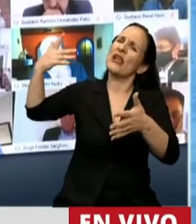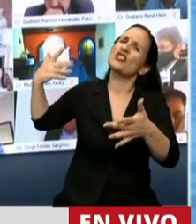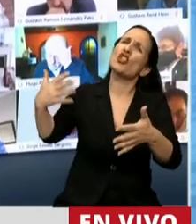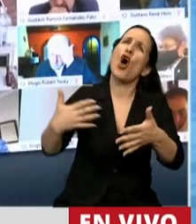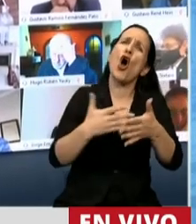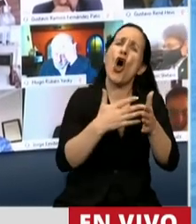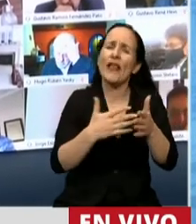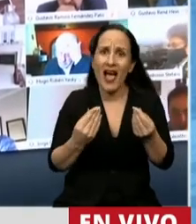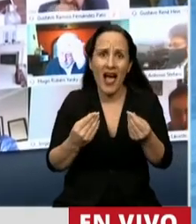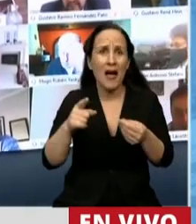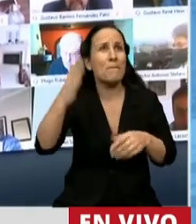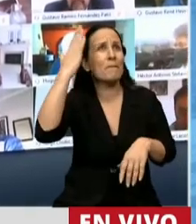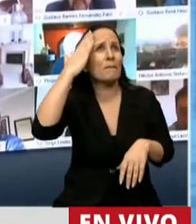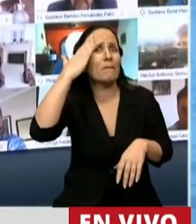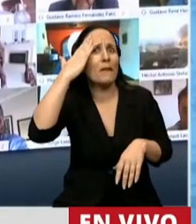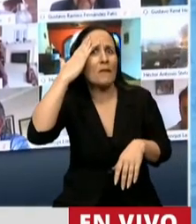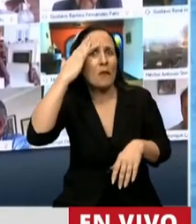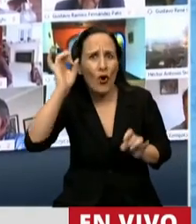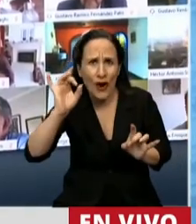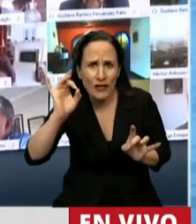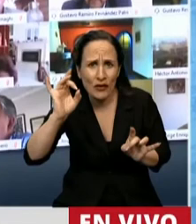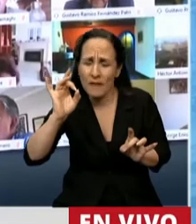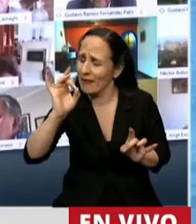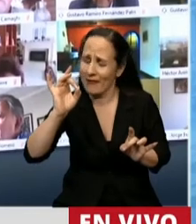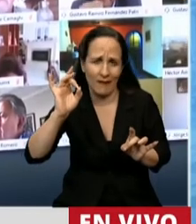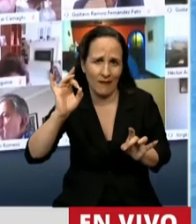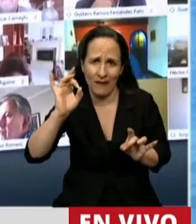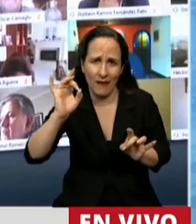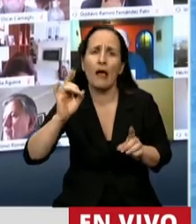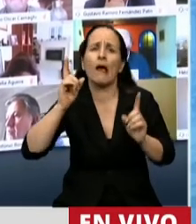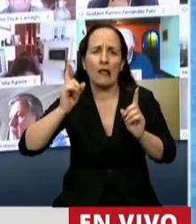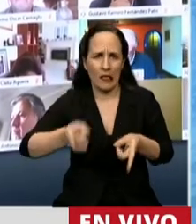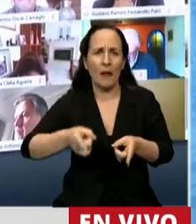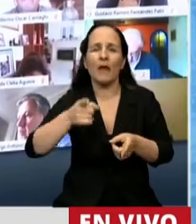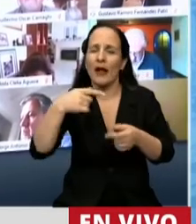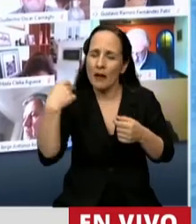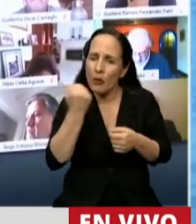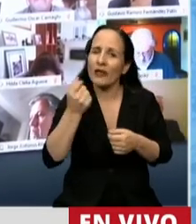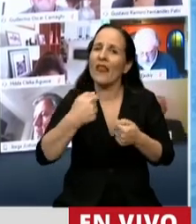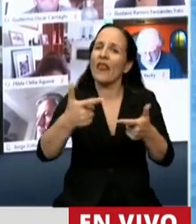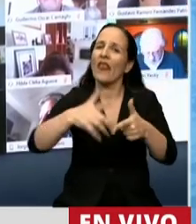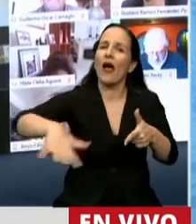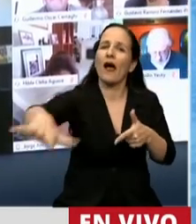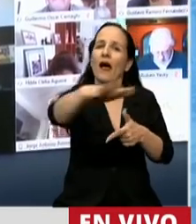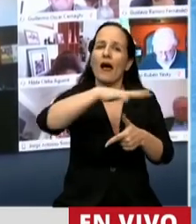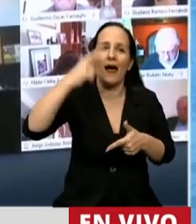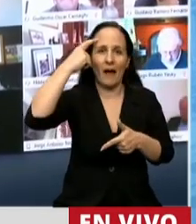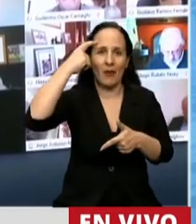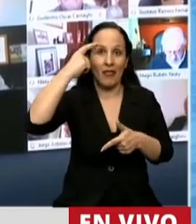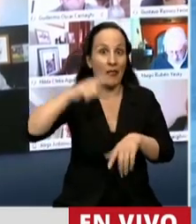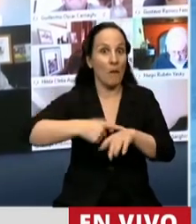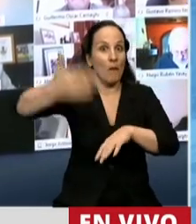simplemente un ejercicio de memoria, sino que cobra sentido cuando se transforma en un aprendizaje. En aquel